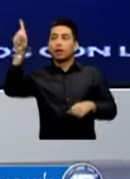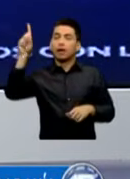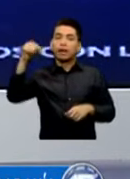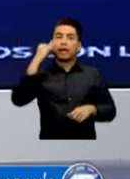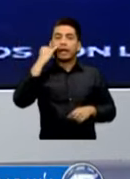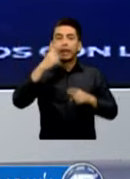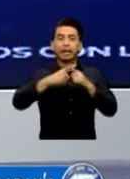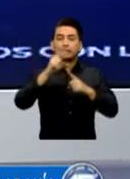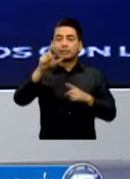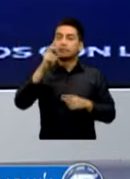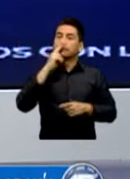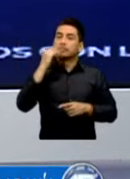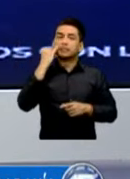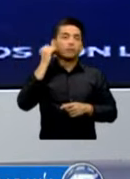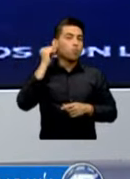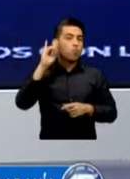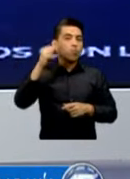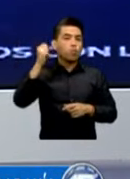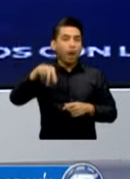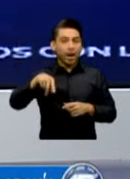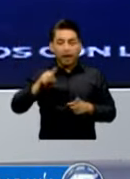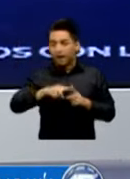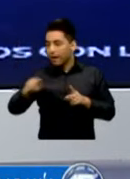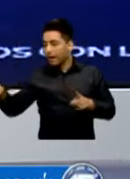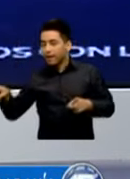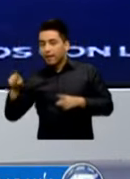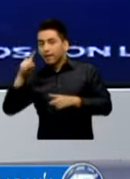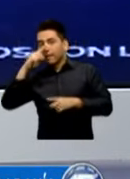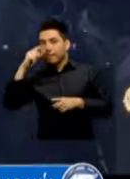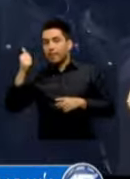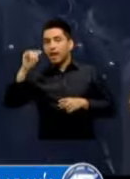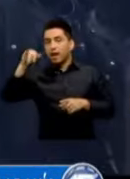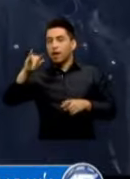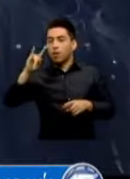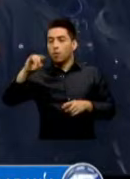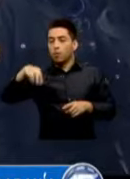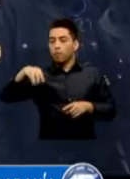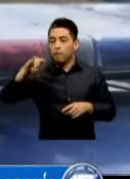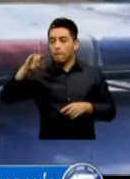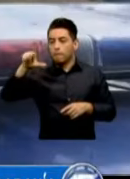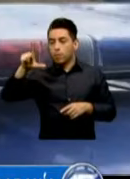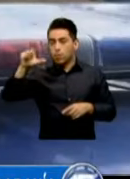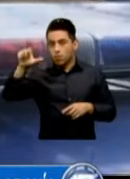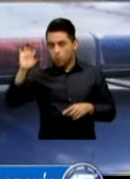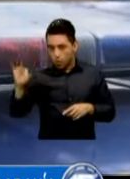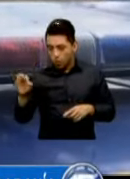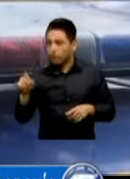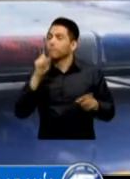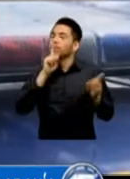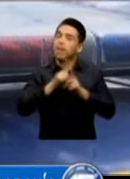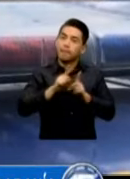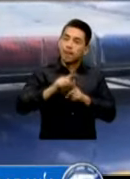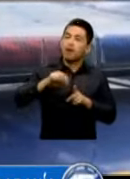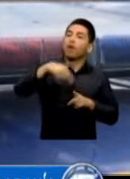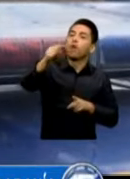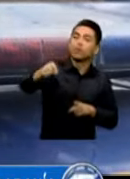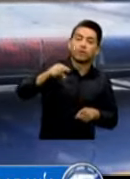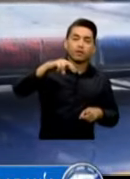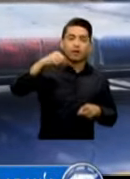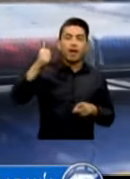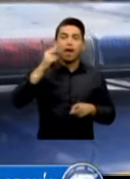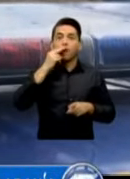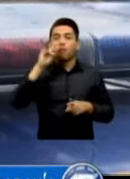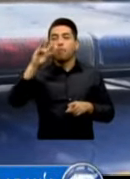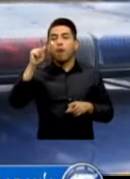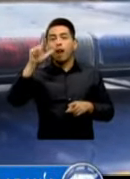Tajubulco Un área Con problemas También en Nahualá Y Santa Catalina Y Itahuacán Es otro plan Vigente Y